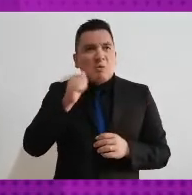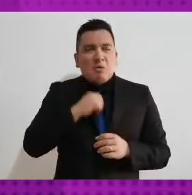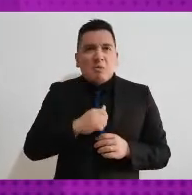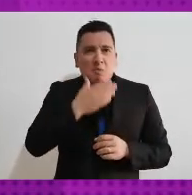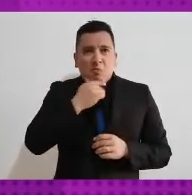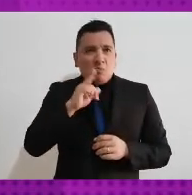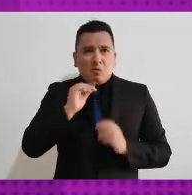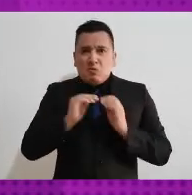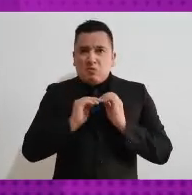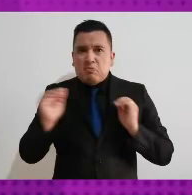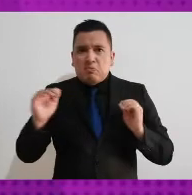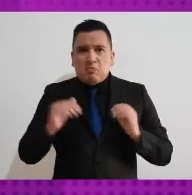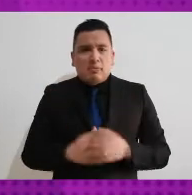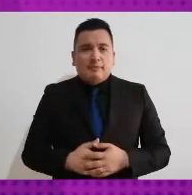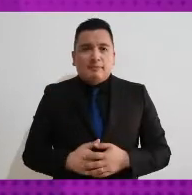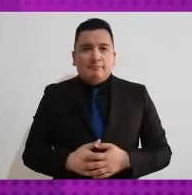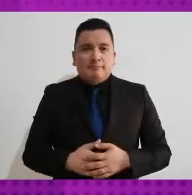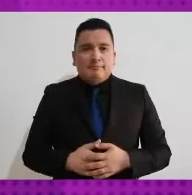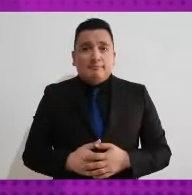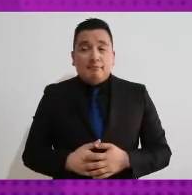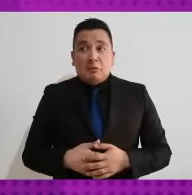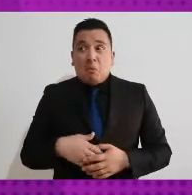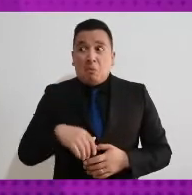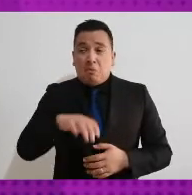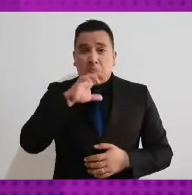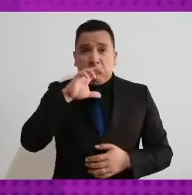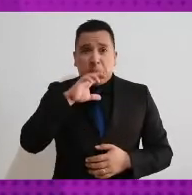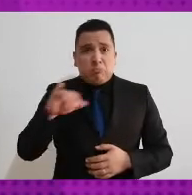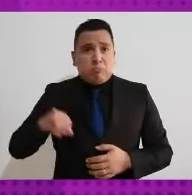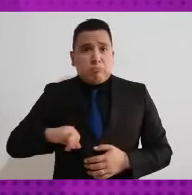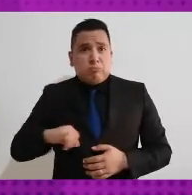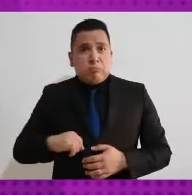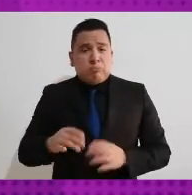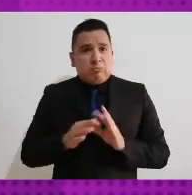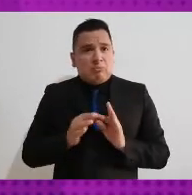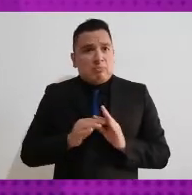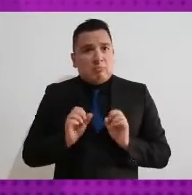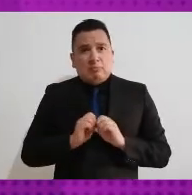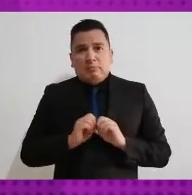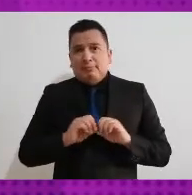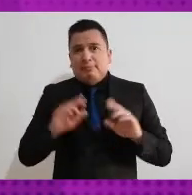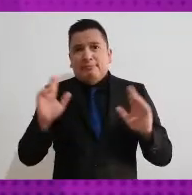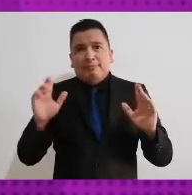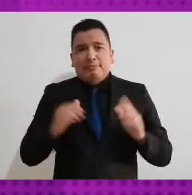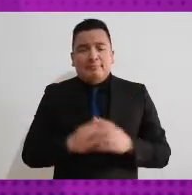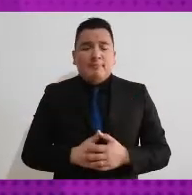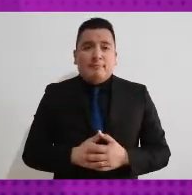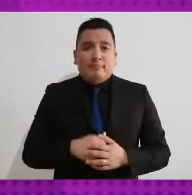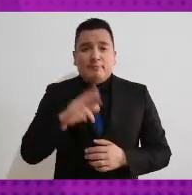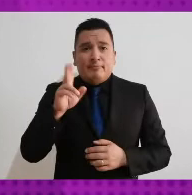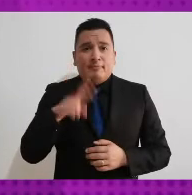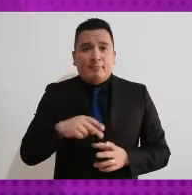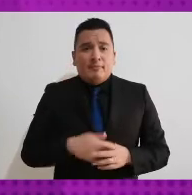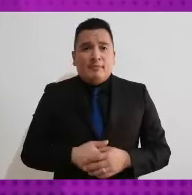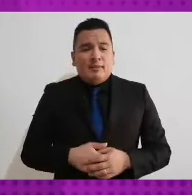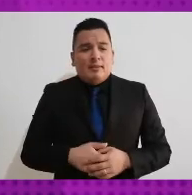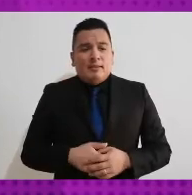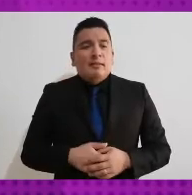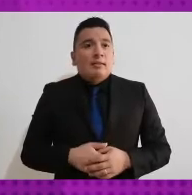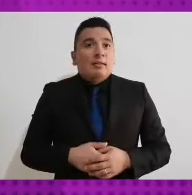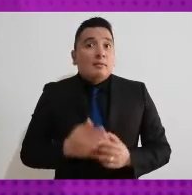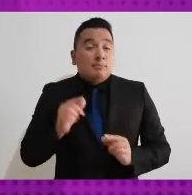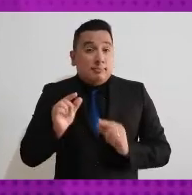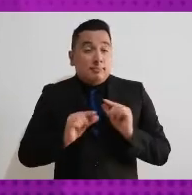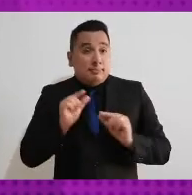de paridad de género. Muy interesante esto que nos comentas, efectivamente, cómo